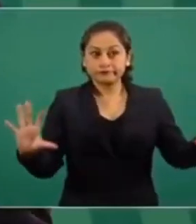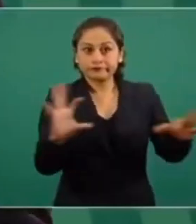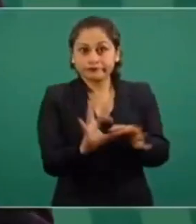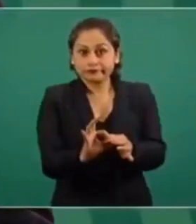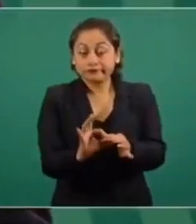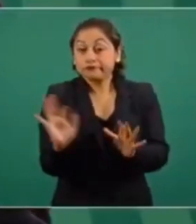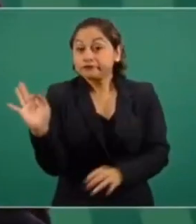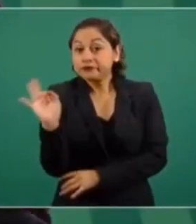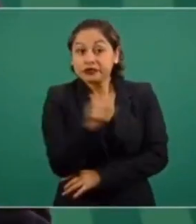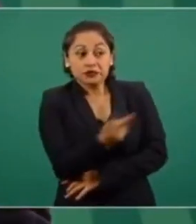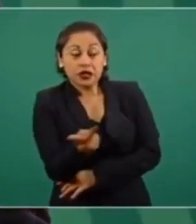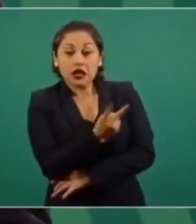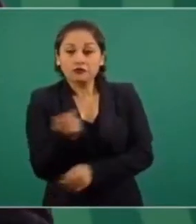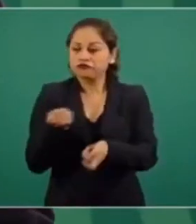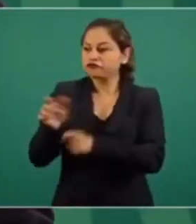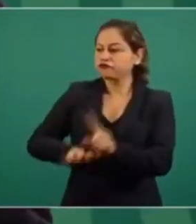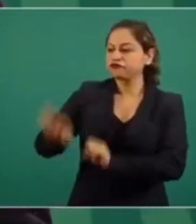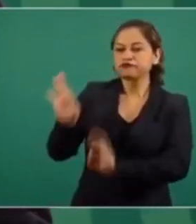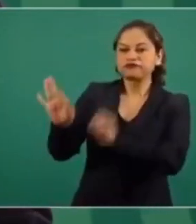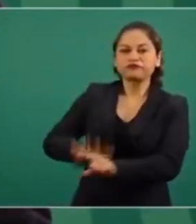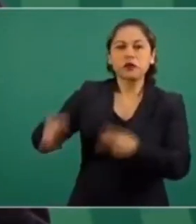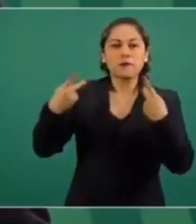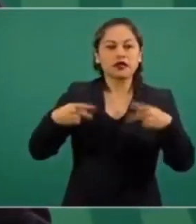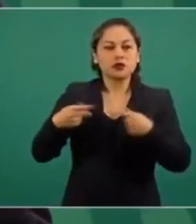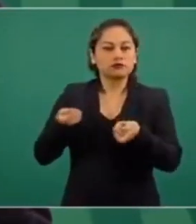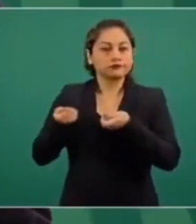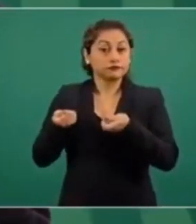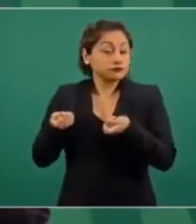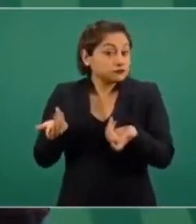manipular a la gente, al pueblo,